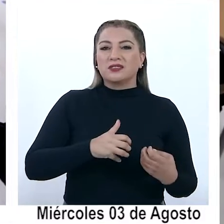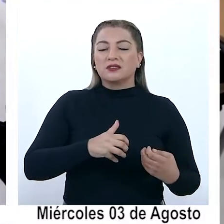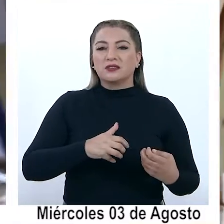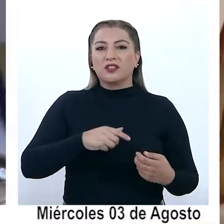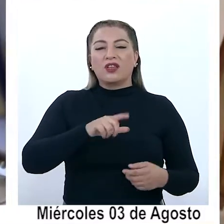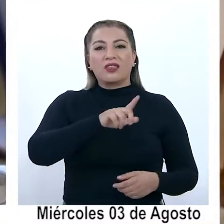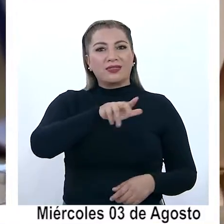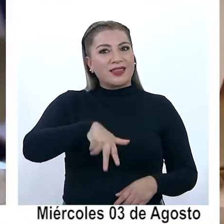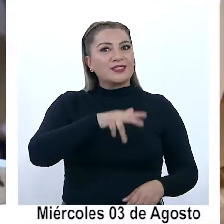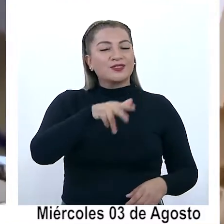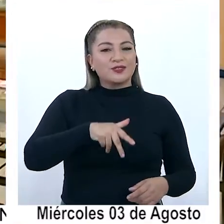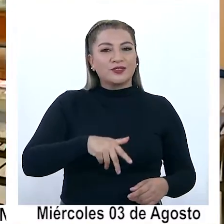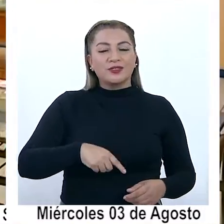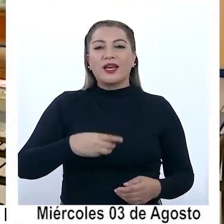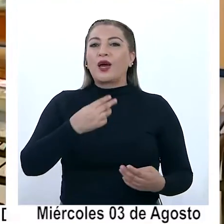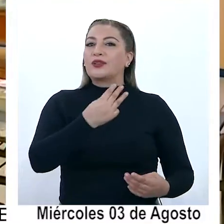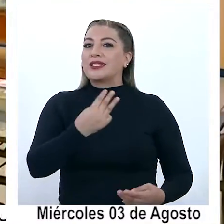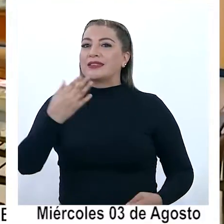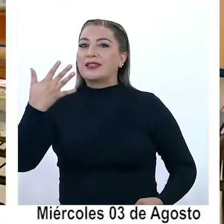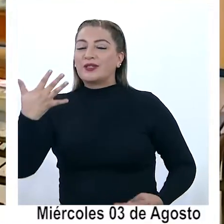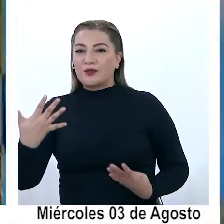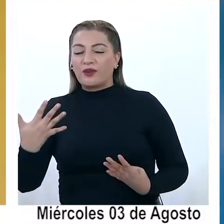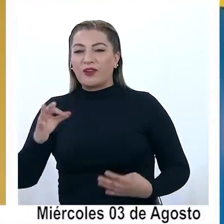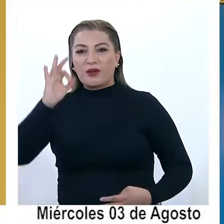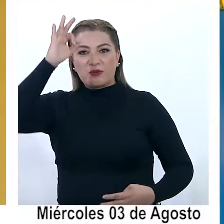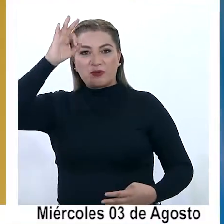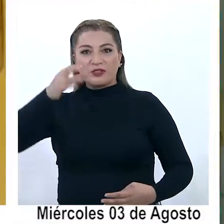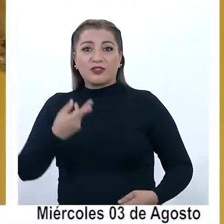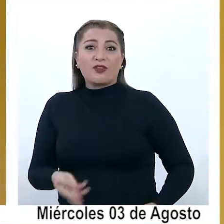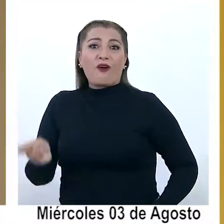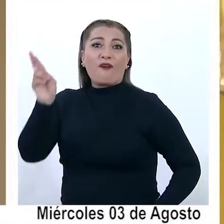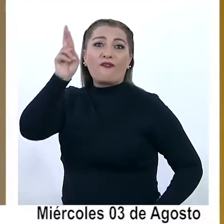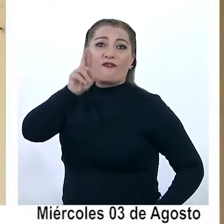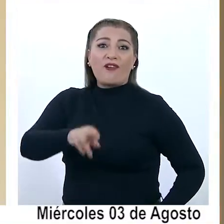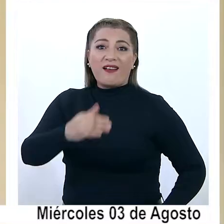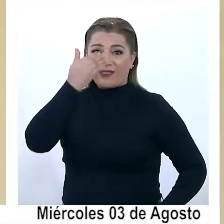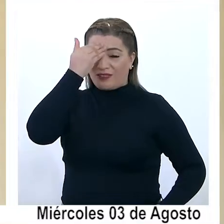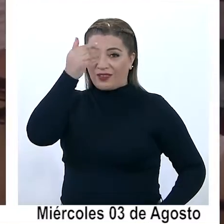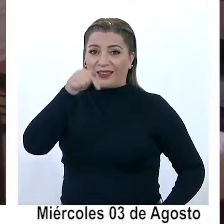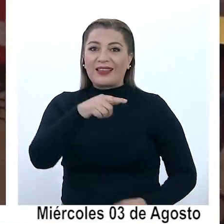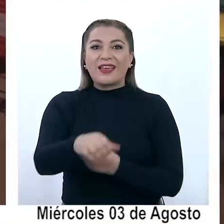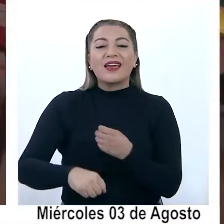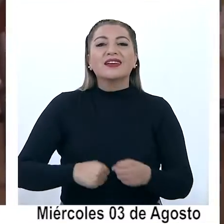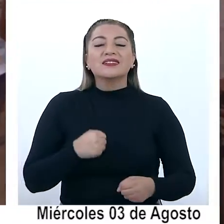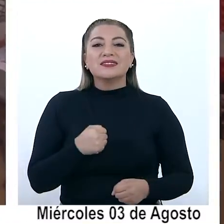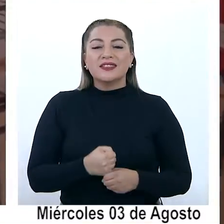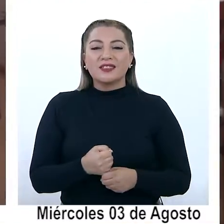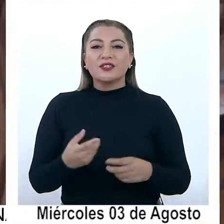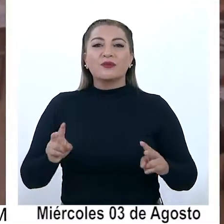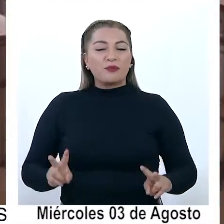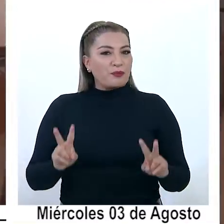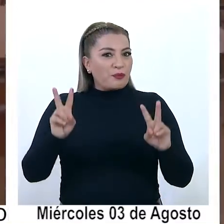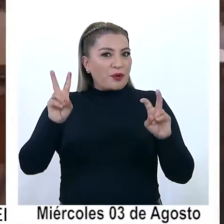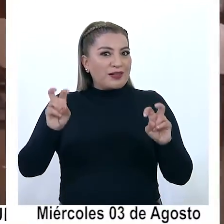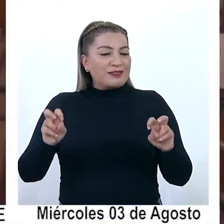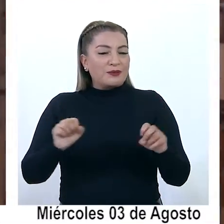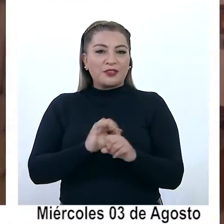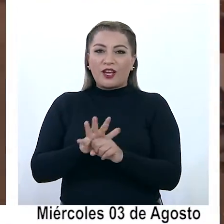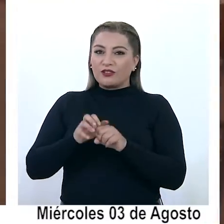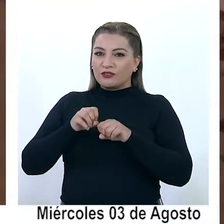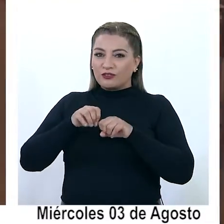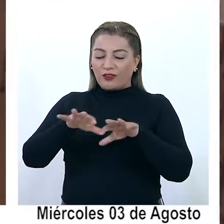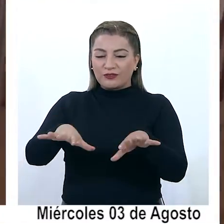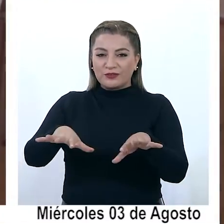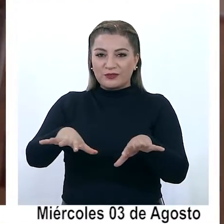2019 a un 39% tras el retorno a las aulas este año debido a la